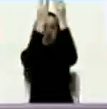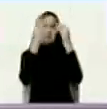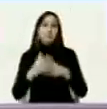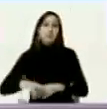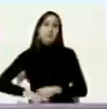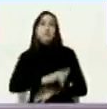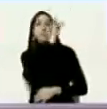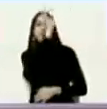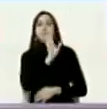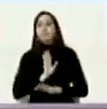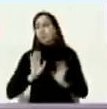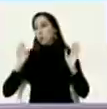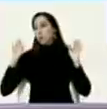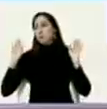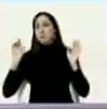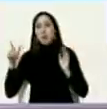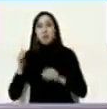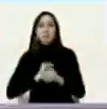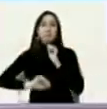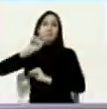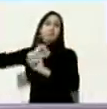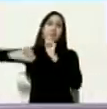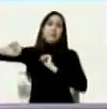por si acaso bueno